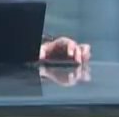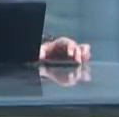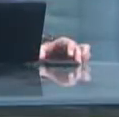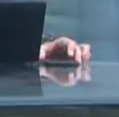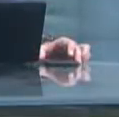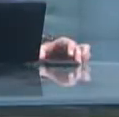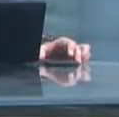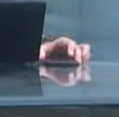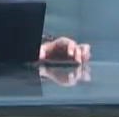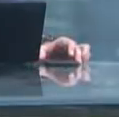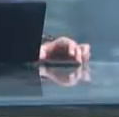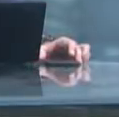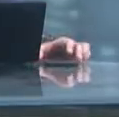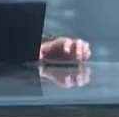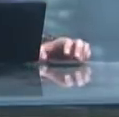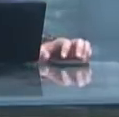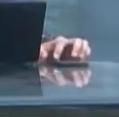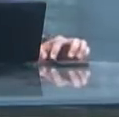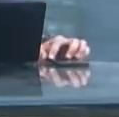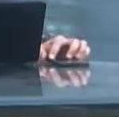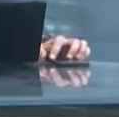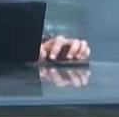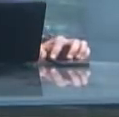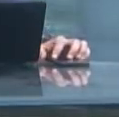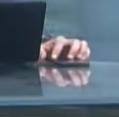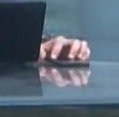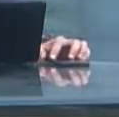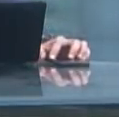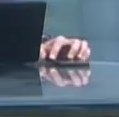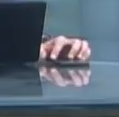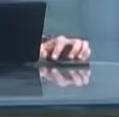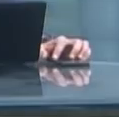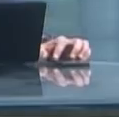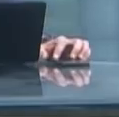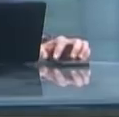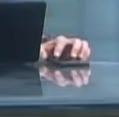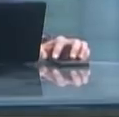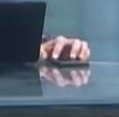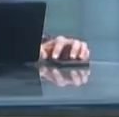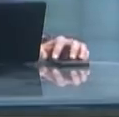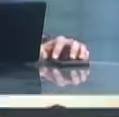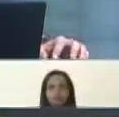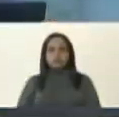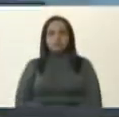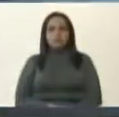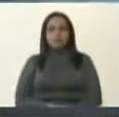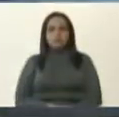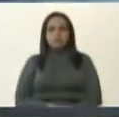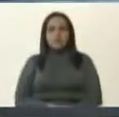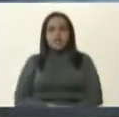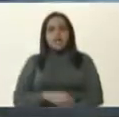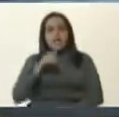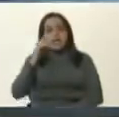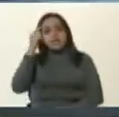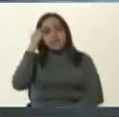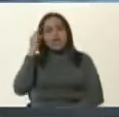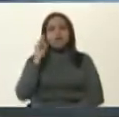lunes habrá cuarentena radical en todos. Correcto. El día lunes es la fórmula venezolana.